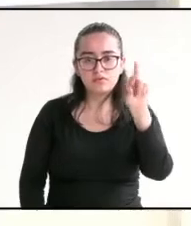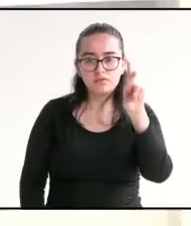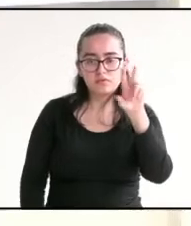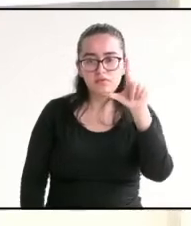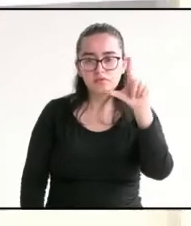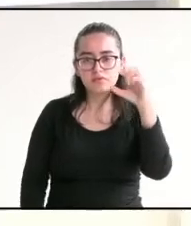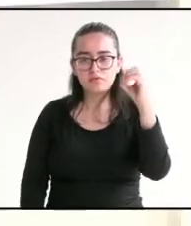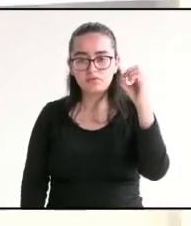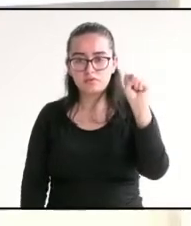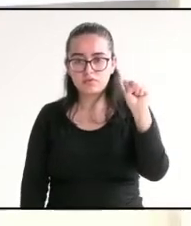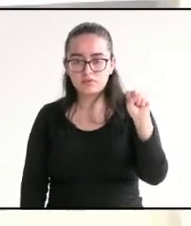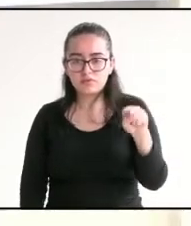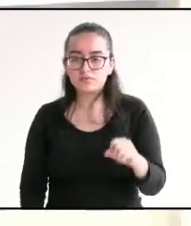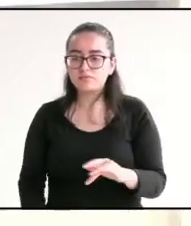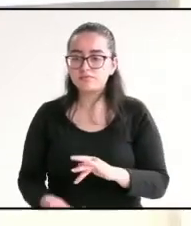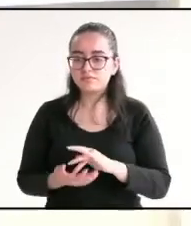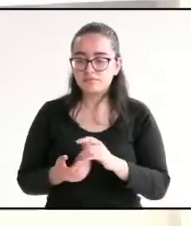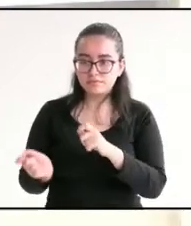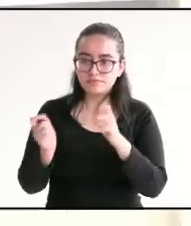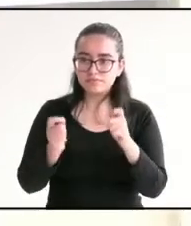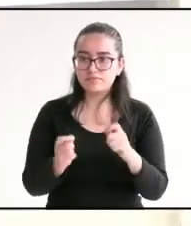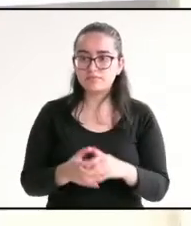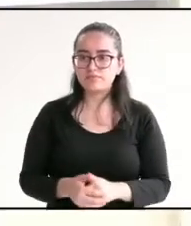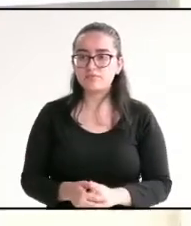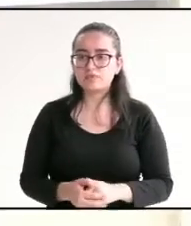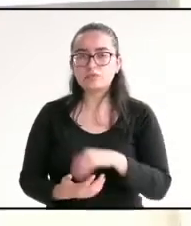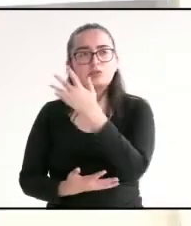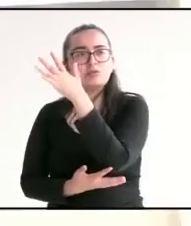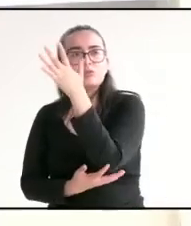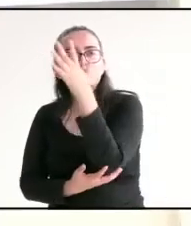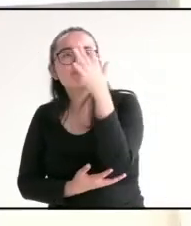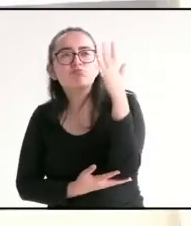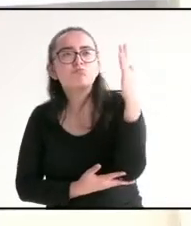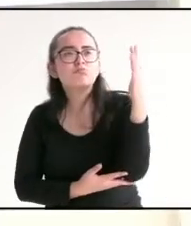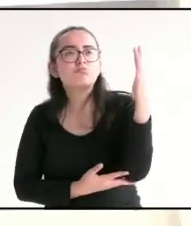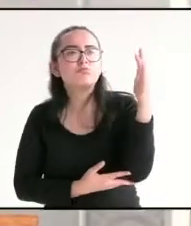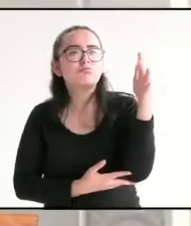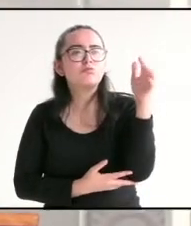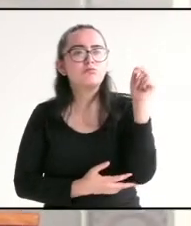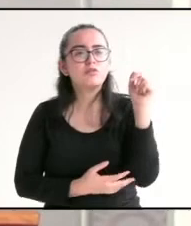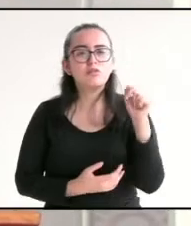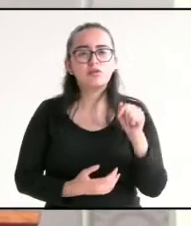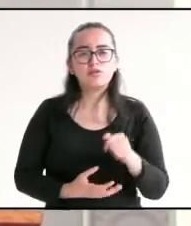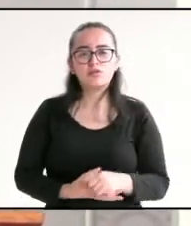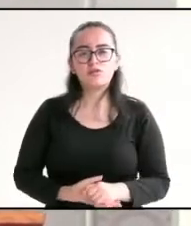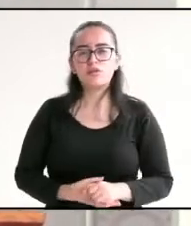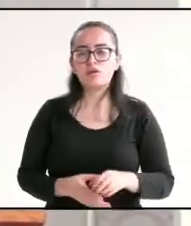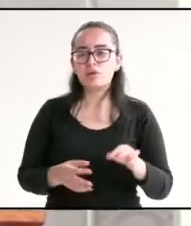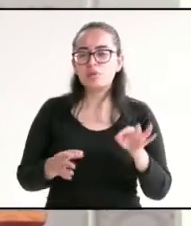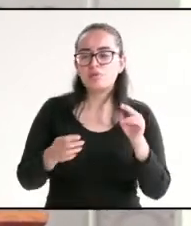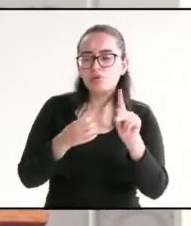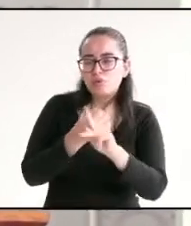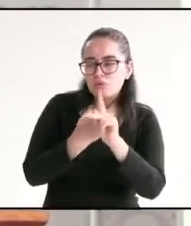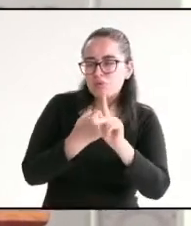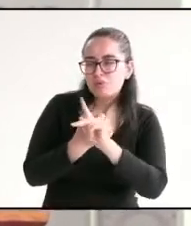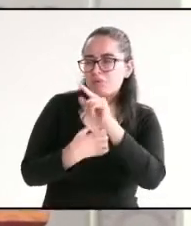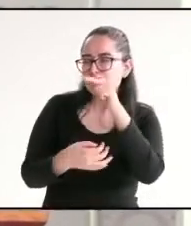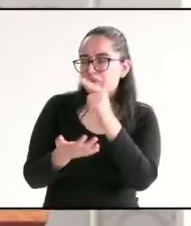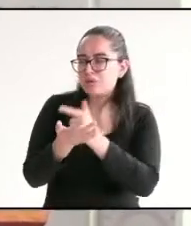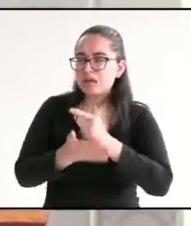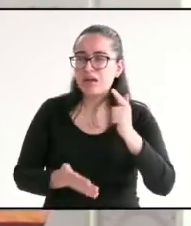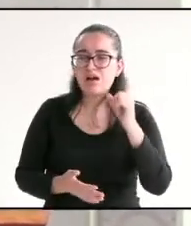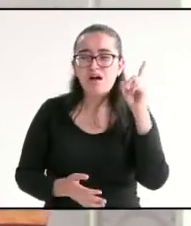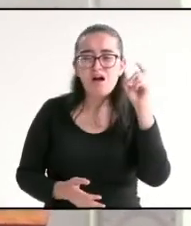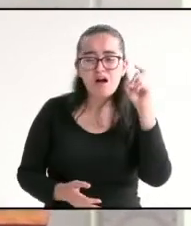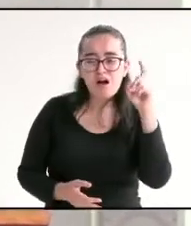García. Adelante, candidato. Hablar del medio ambiente es mencionar los problemas que tenemos en el municipio. La escasez de agua